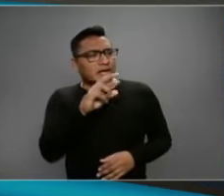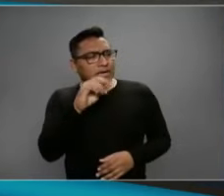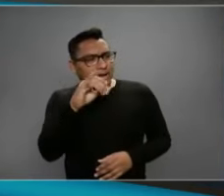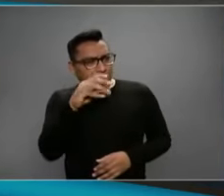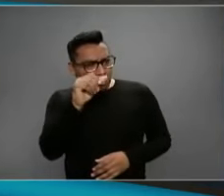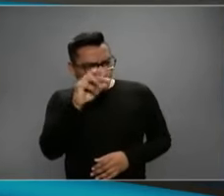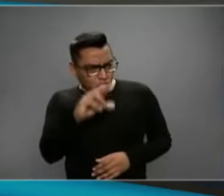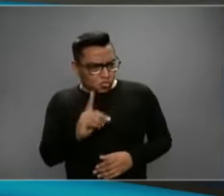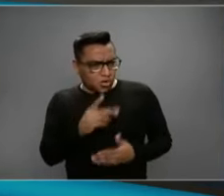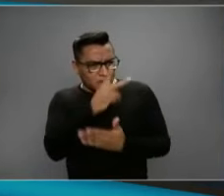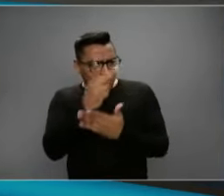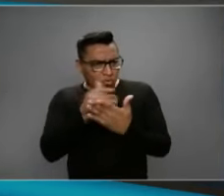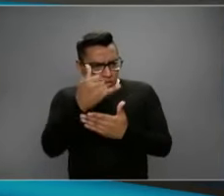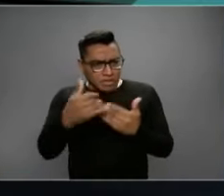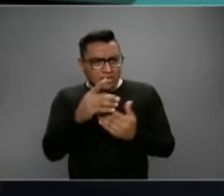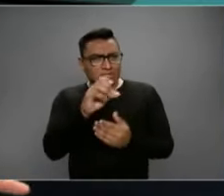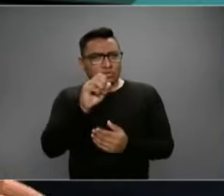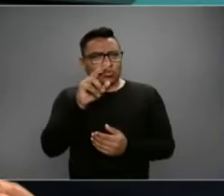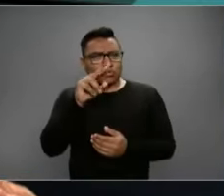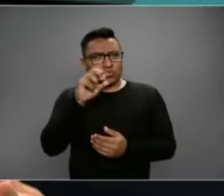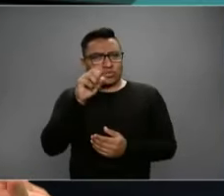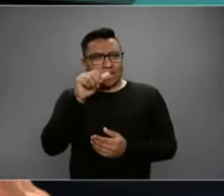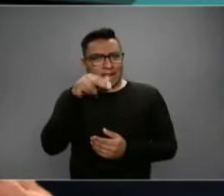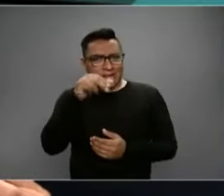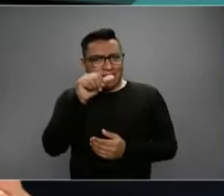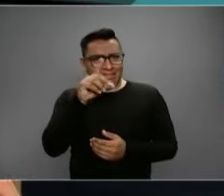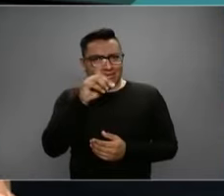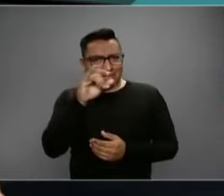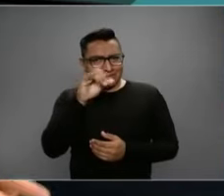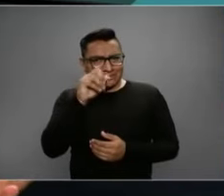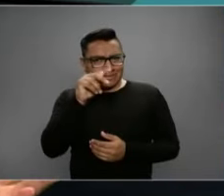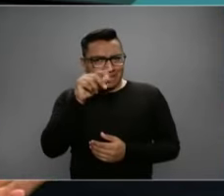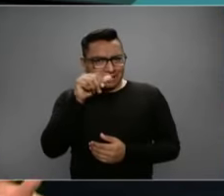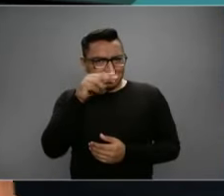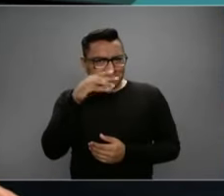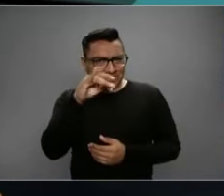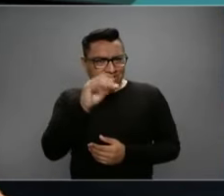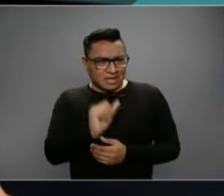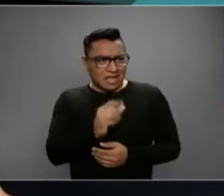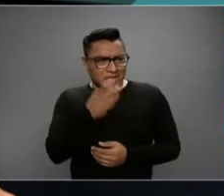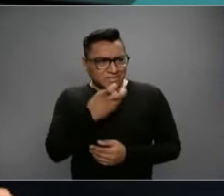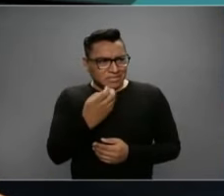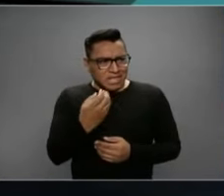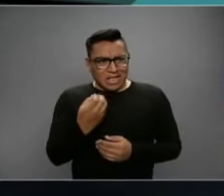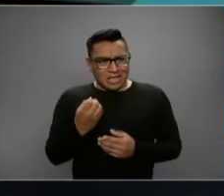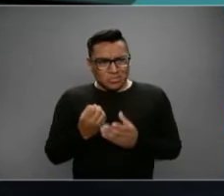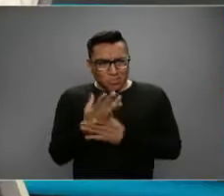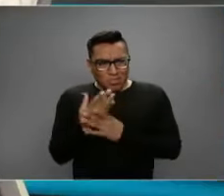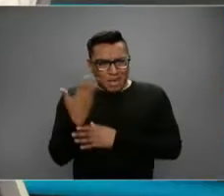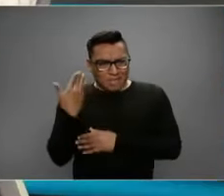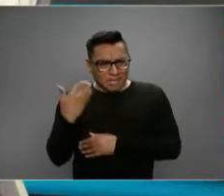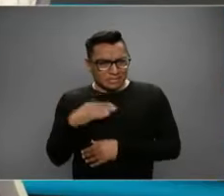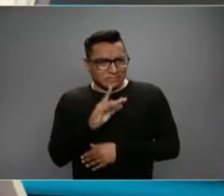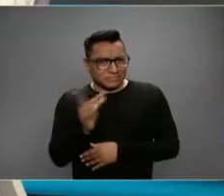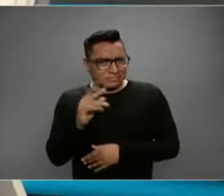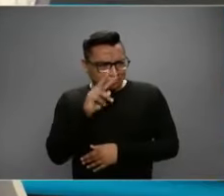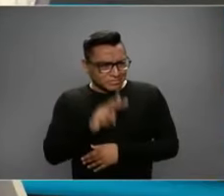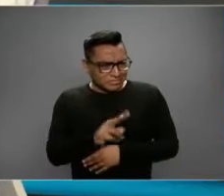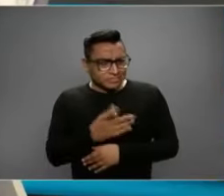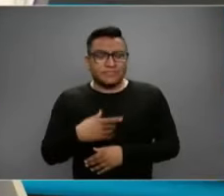campaña que se llama Susana Distancia. Es correcto. Se lanzó recientemente. Sí, sí, sí, es